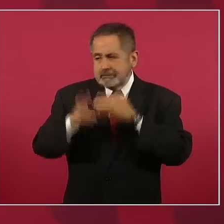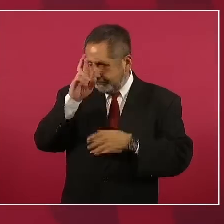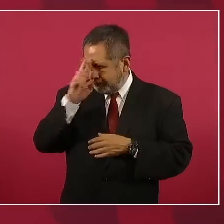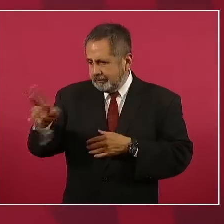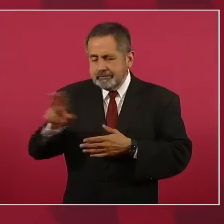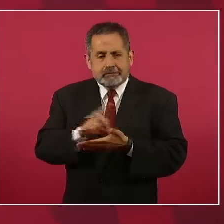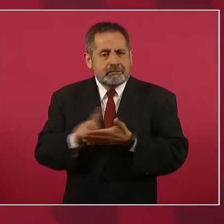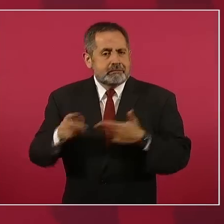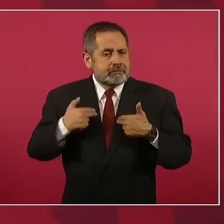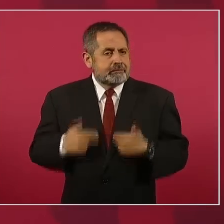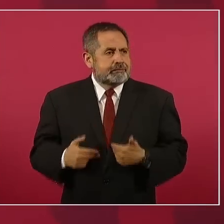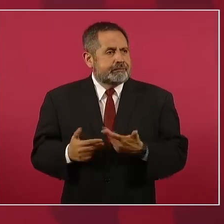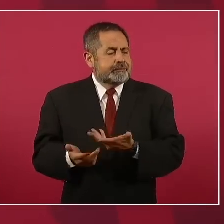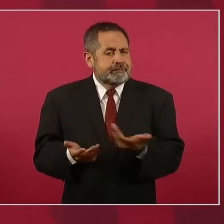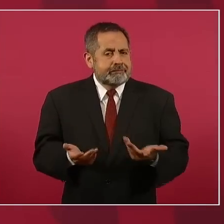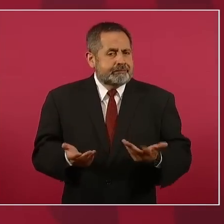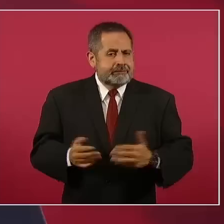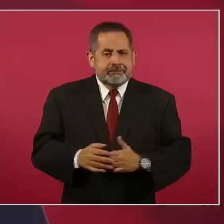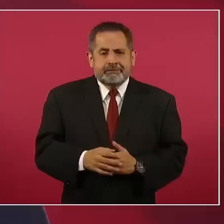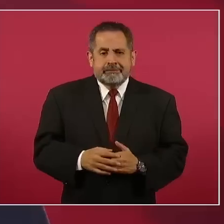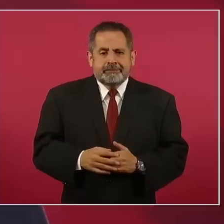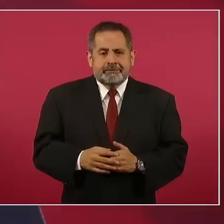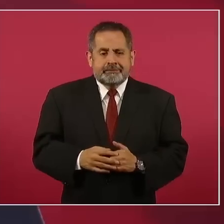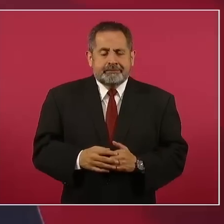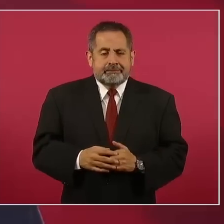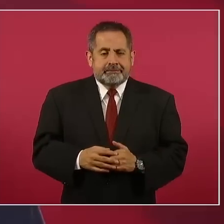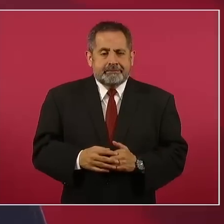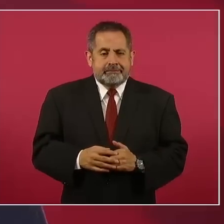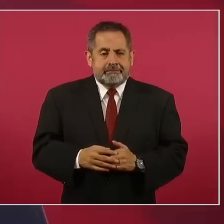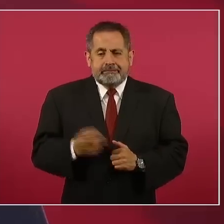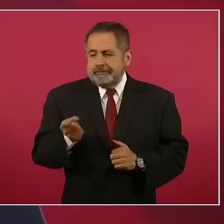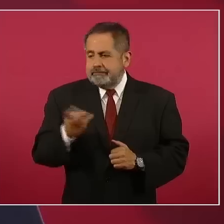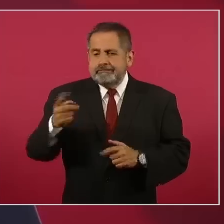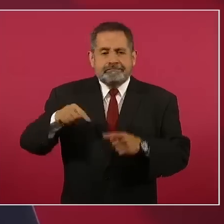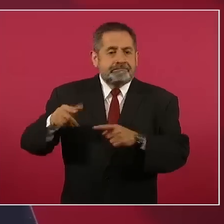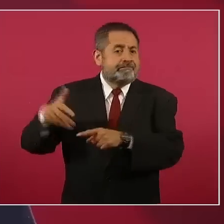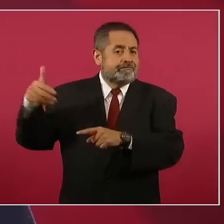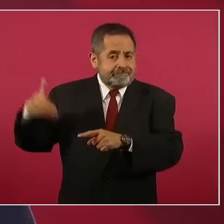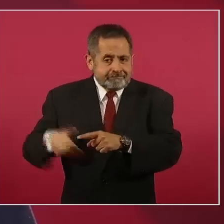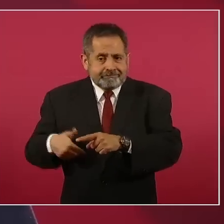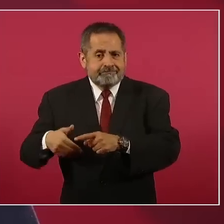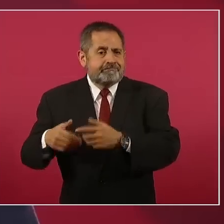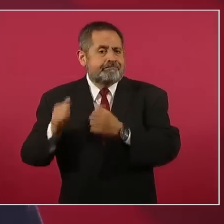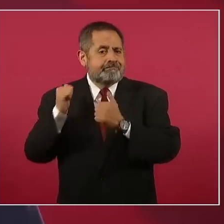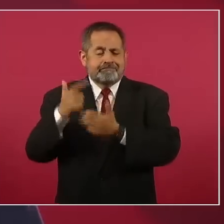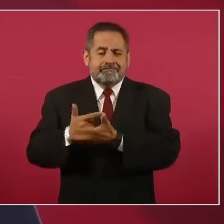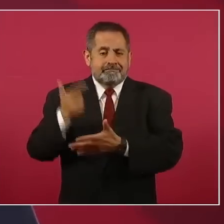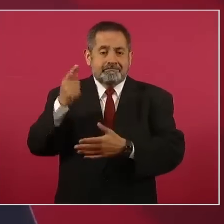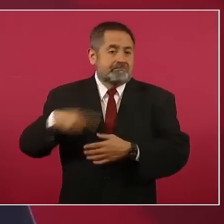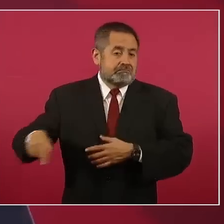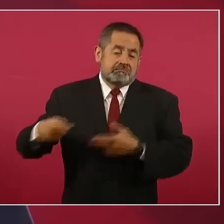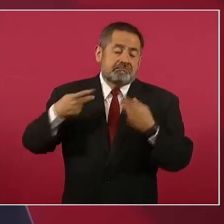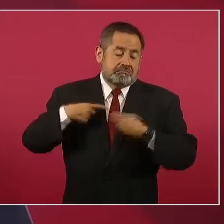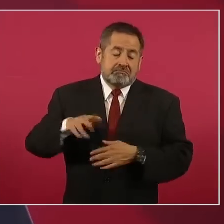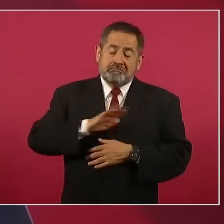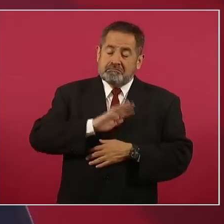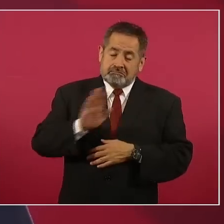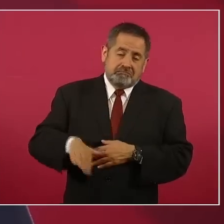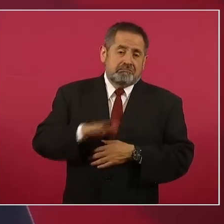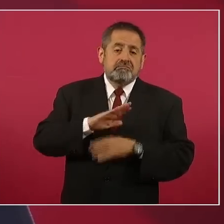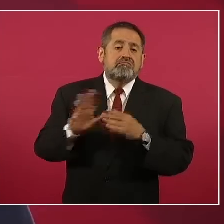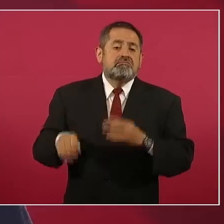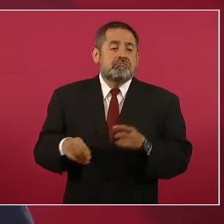accidentes graves, pérdidas de vidas humanas,